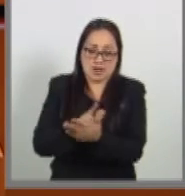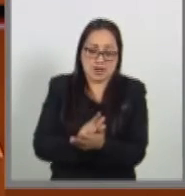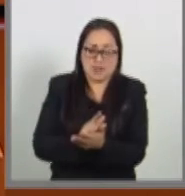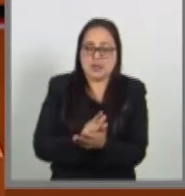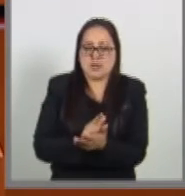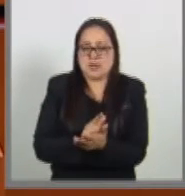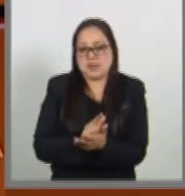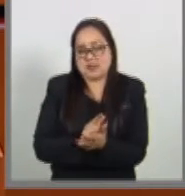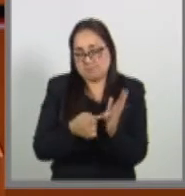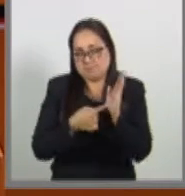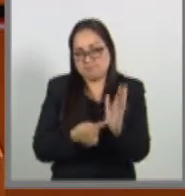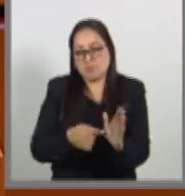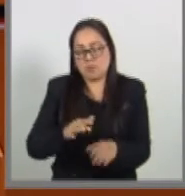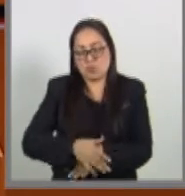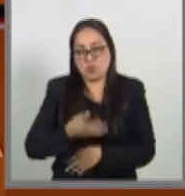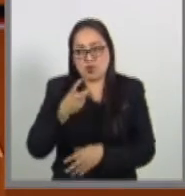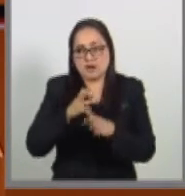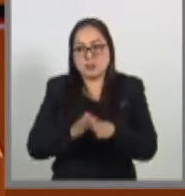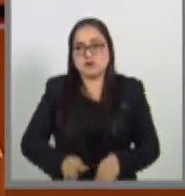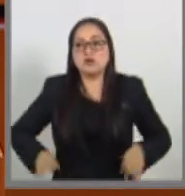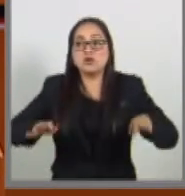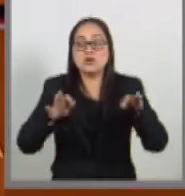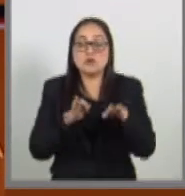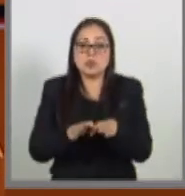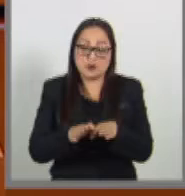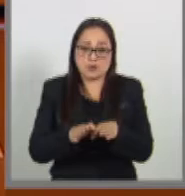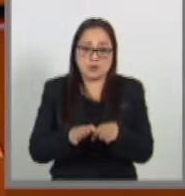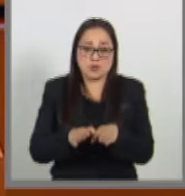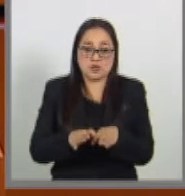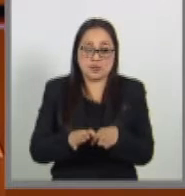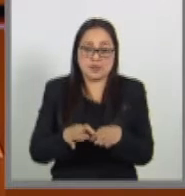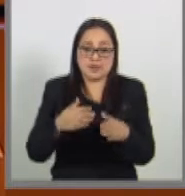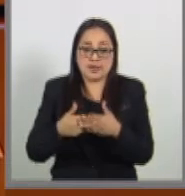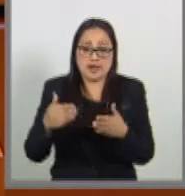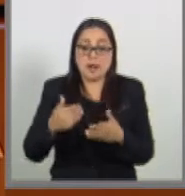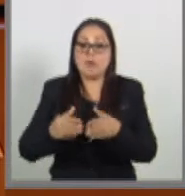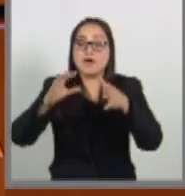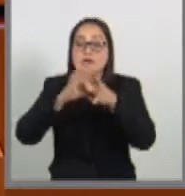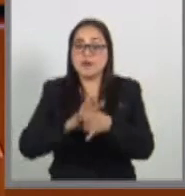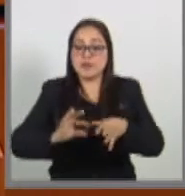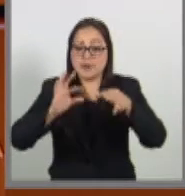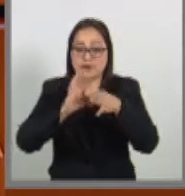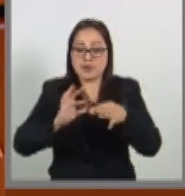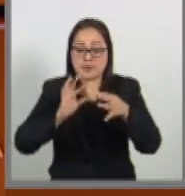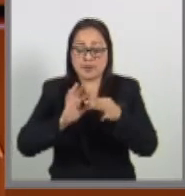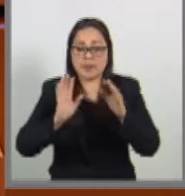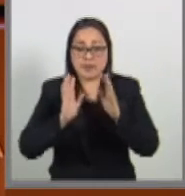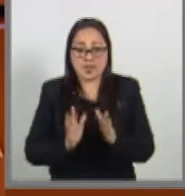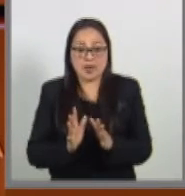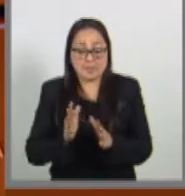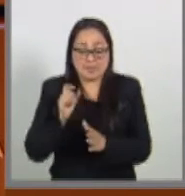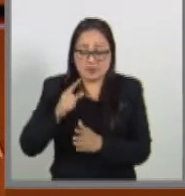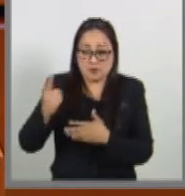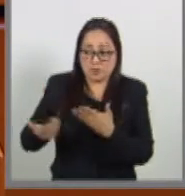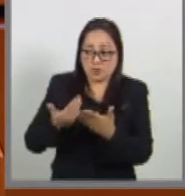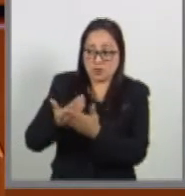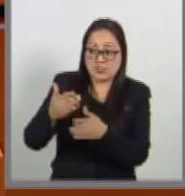es importante destacar que la modificación